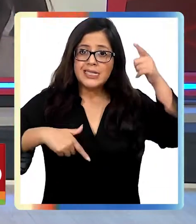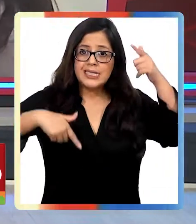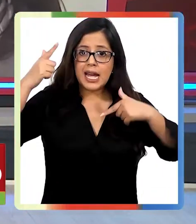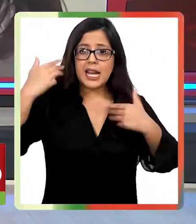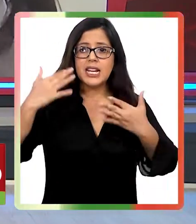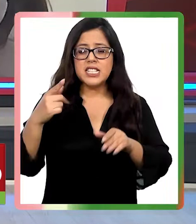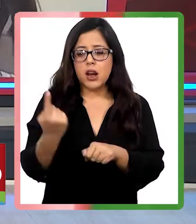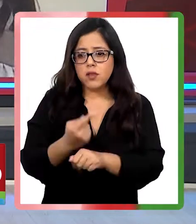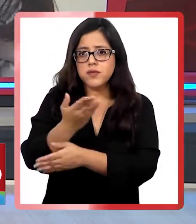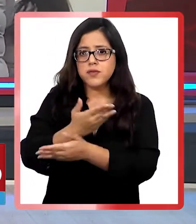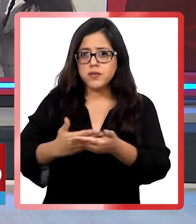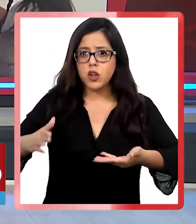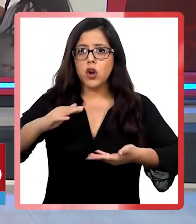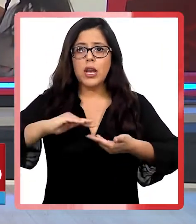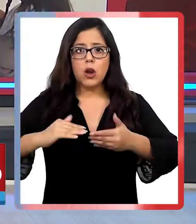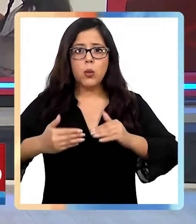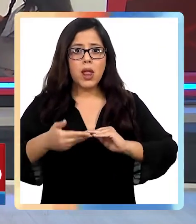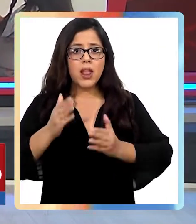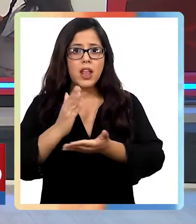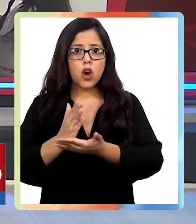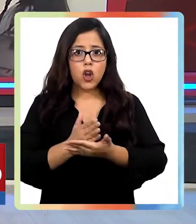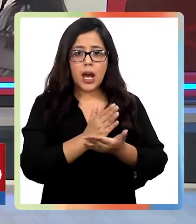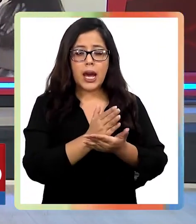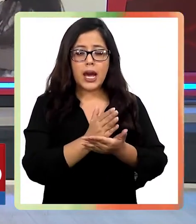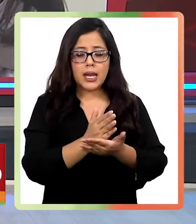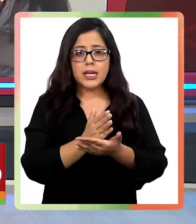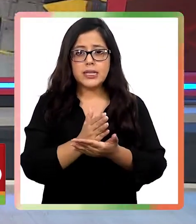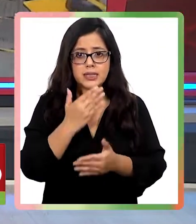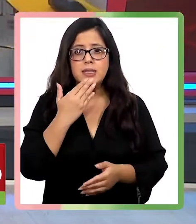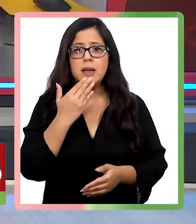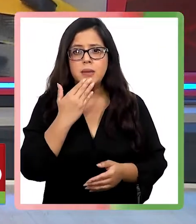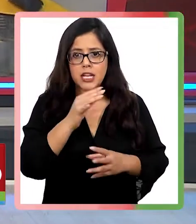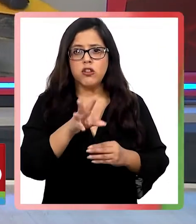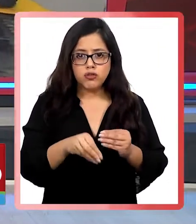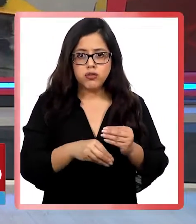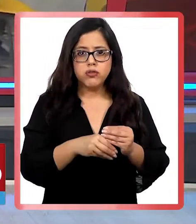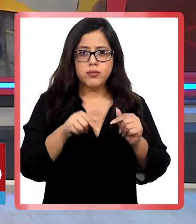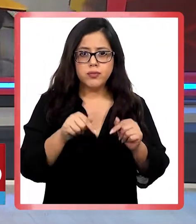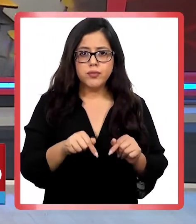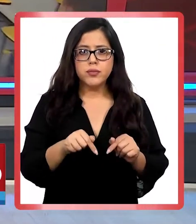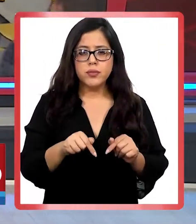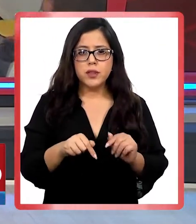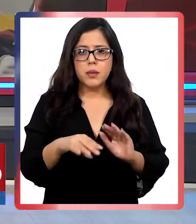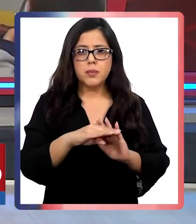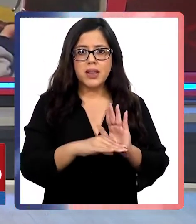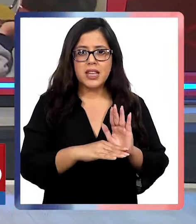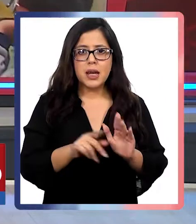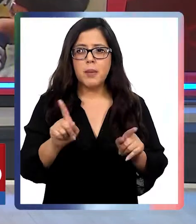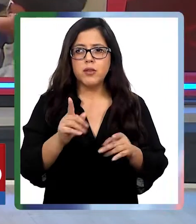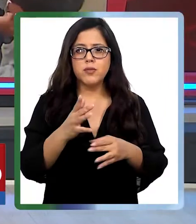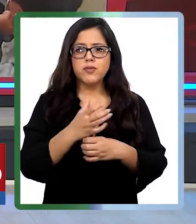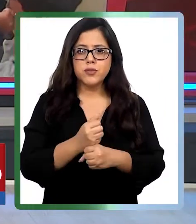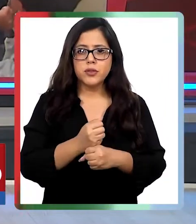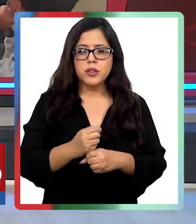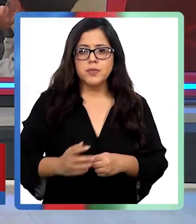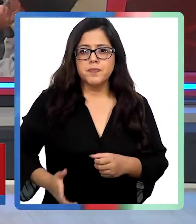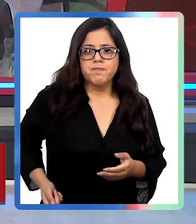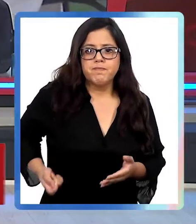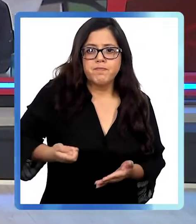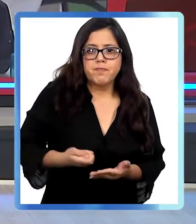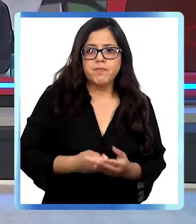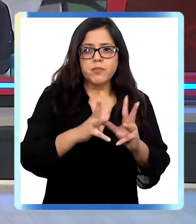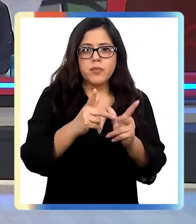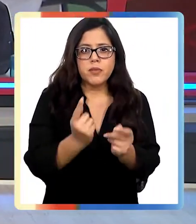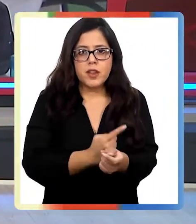con las comunidades escolares de varios colegios, también se sumaron a esta medida para no presionar los bolsillos de las familias.